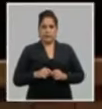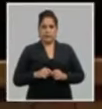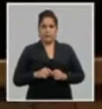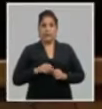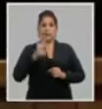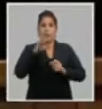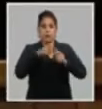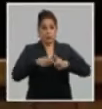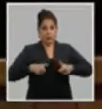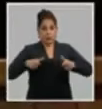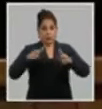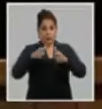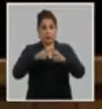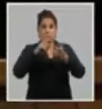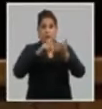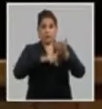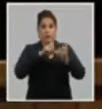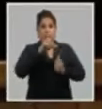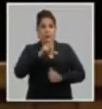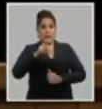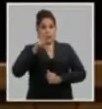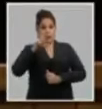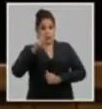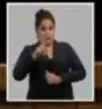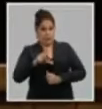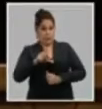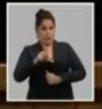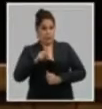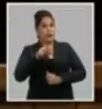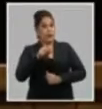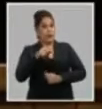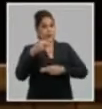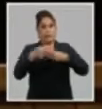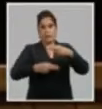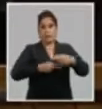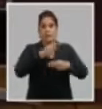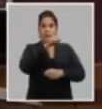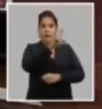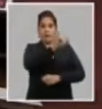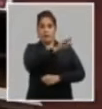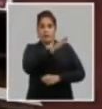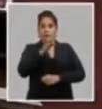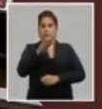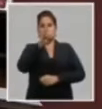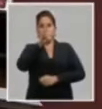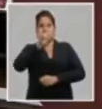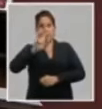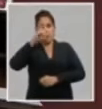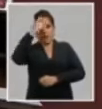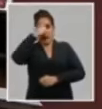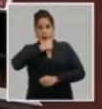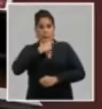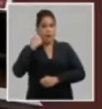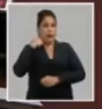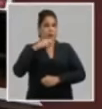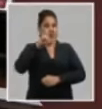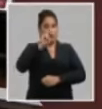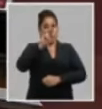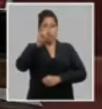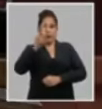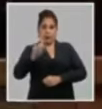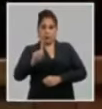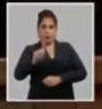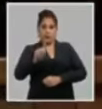octavo congreso del Partido Comunista de Cuba efectuado los días 16 al 19 de abril de 2021